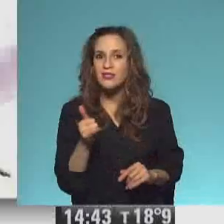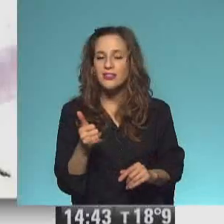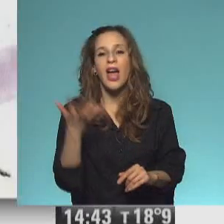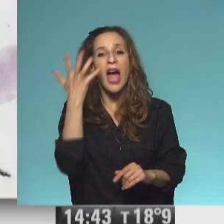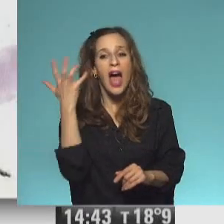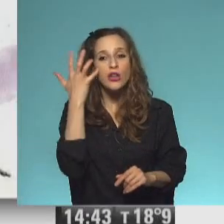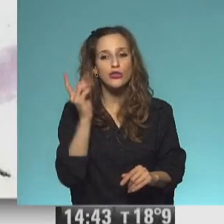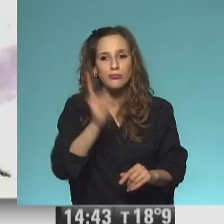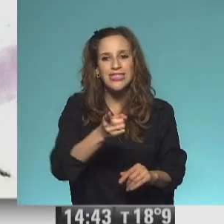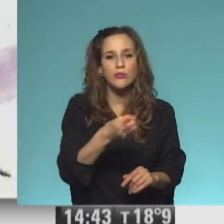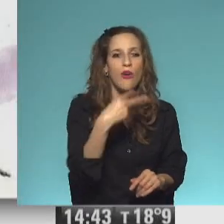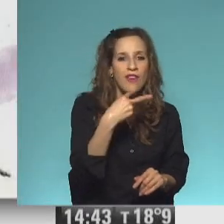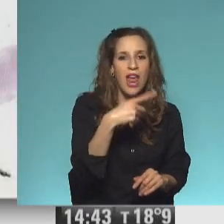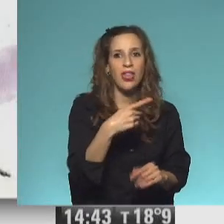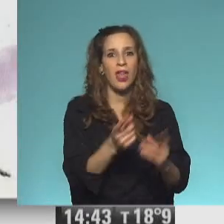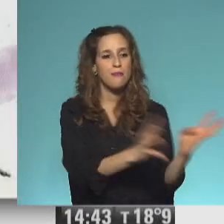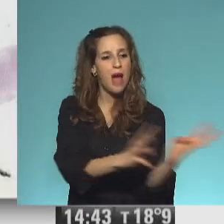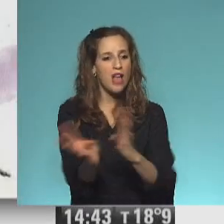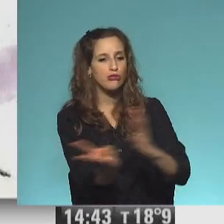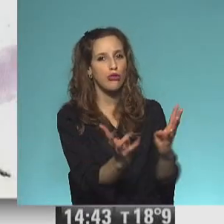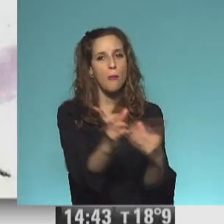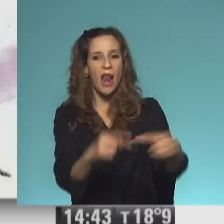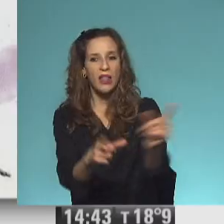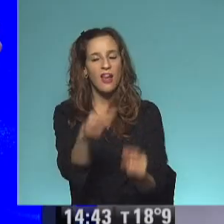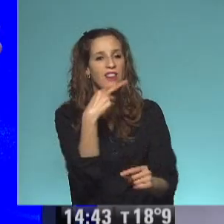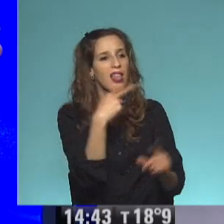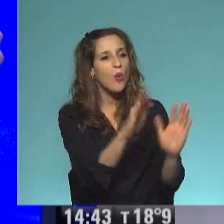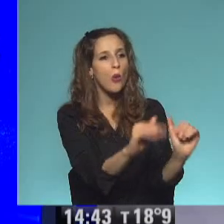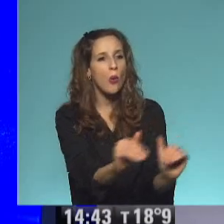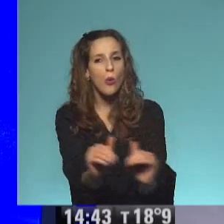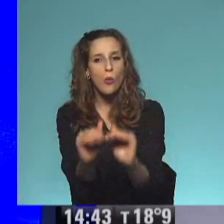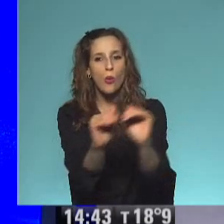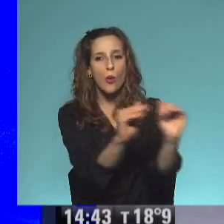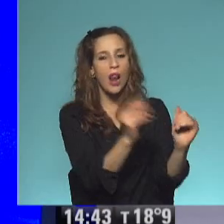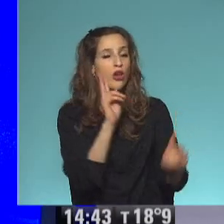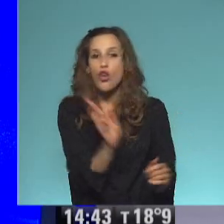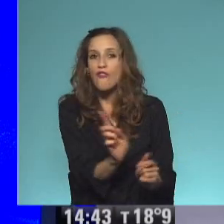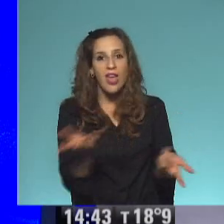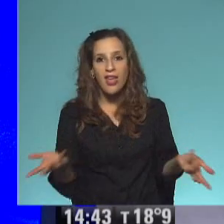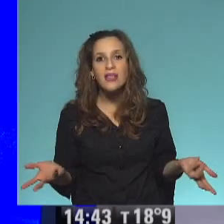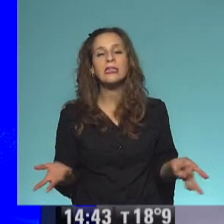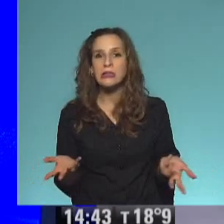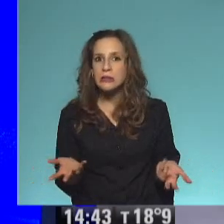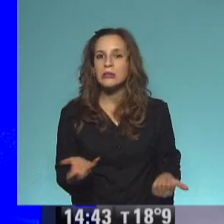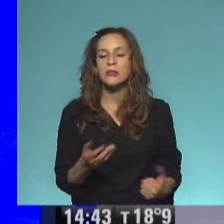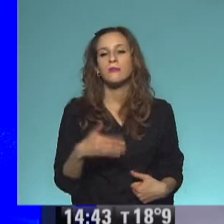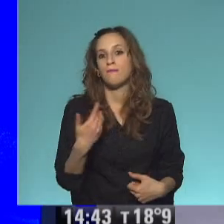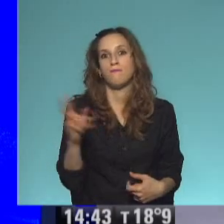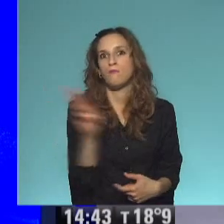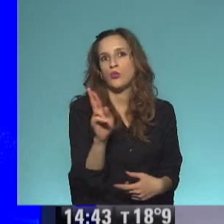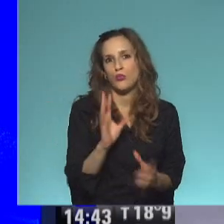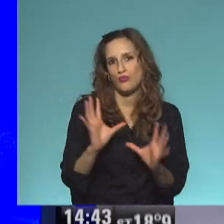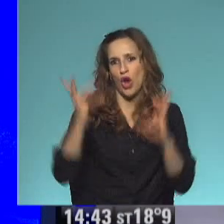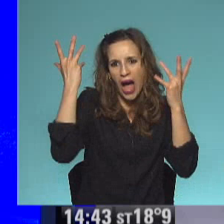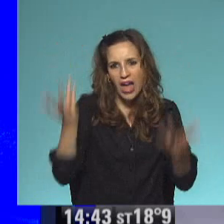verde igual que el pasto, igual que todas las plantas. Esta vez Winnie estaba furiosa. Tomó su varita mágica,